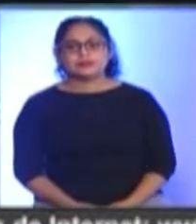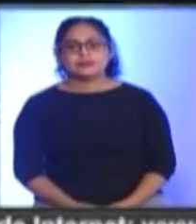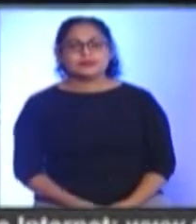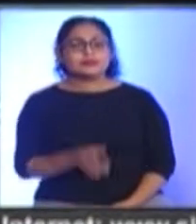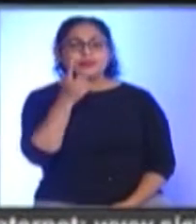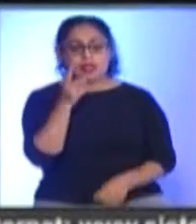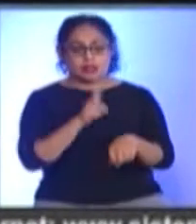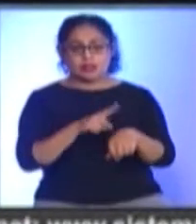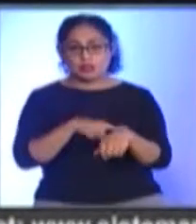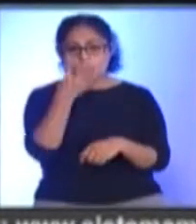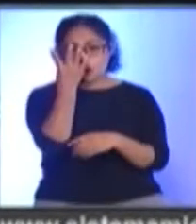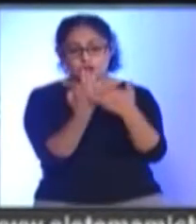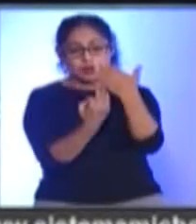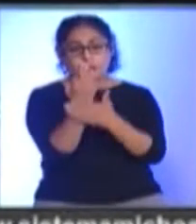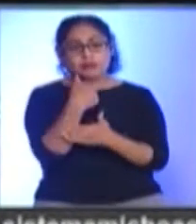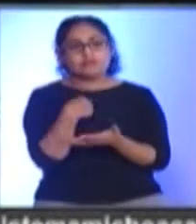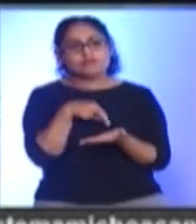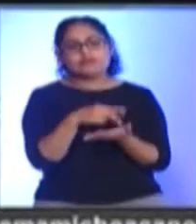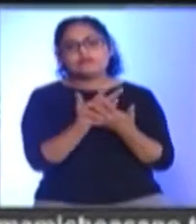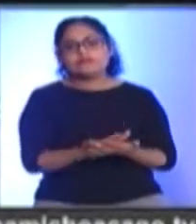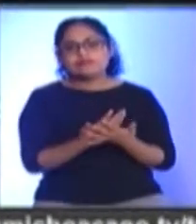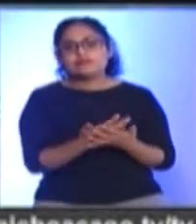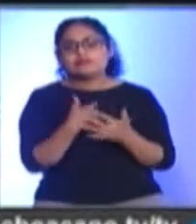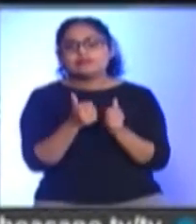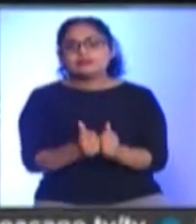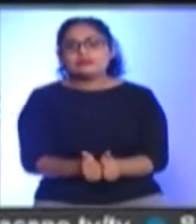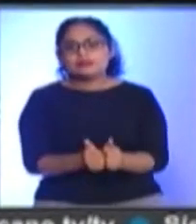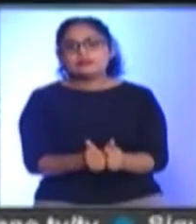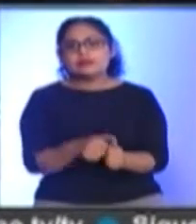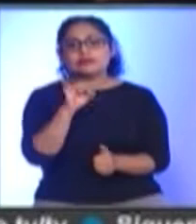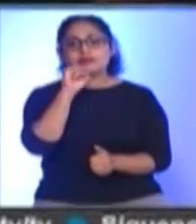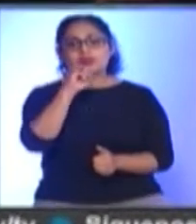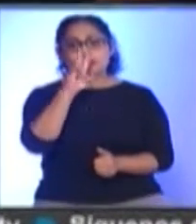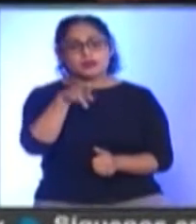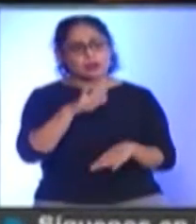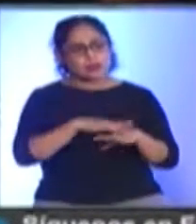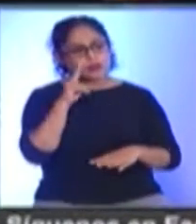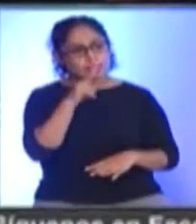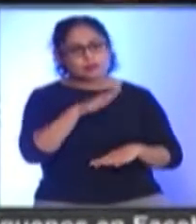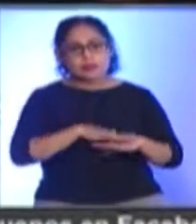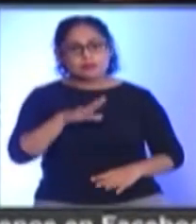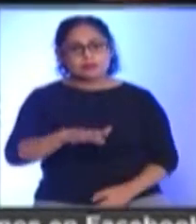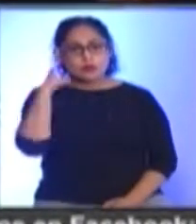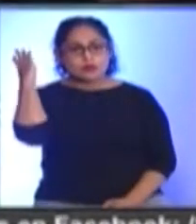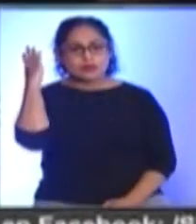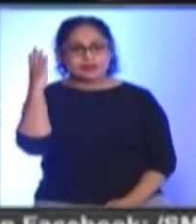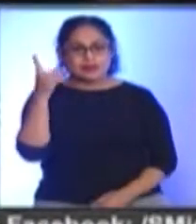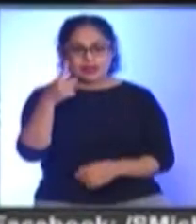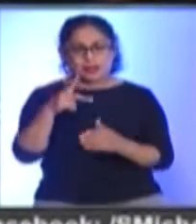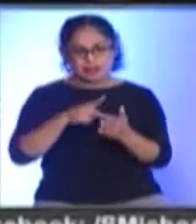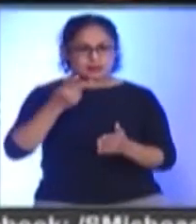Desde las cuatro de la mañana estoy aquí Y sí, esta vez es más ágil La vez pasada me